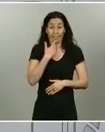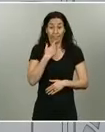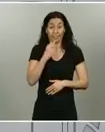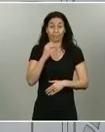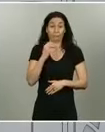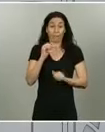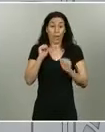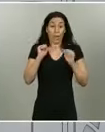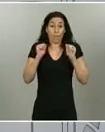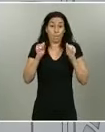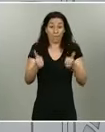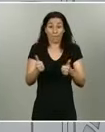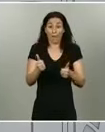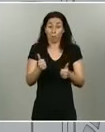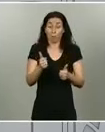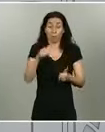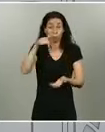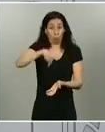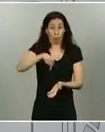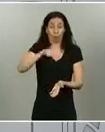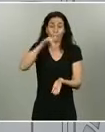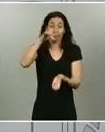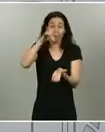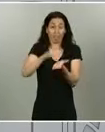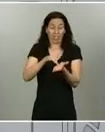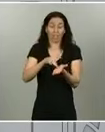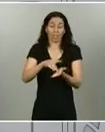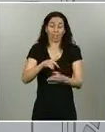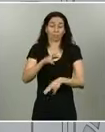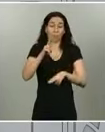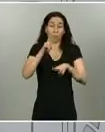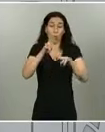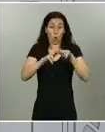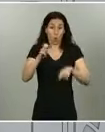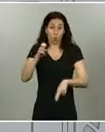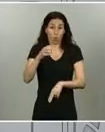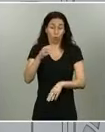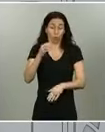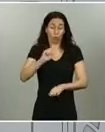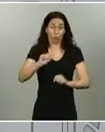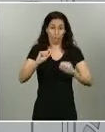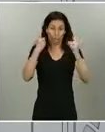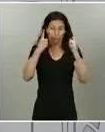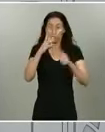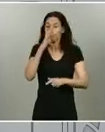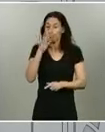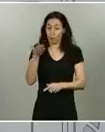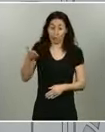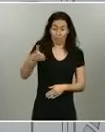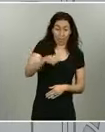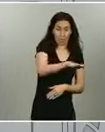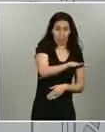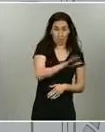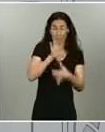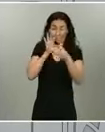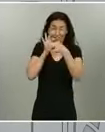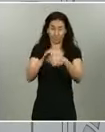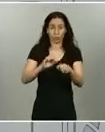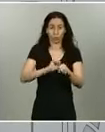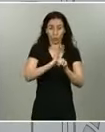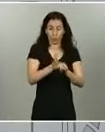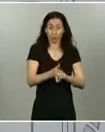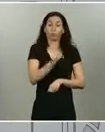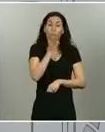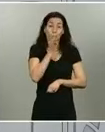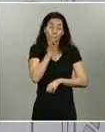luto oficial por todos los fallecidos por el coronavirus. Tenemos que seguir lamentando fallecidos por coronavirus.